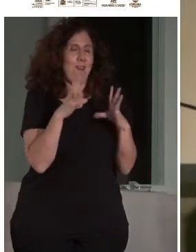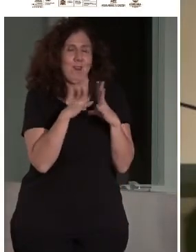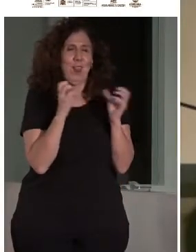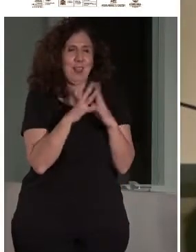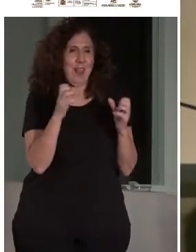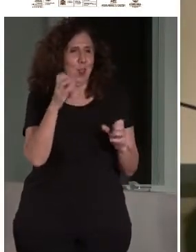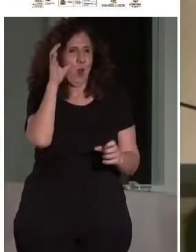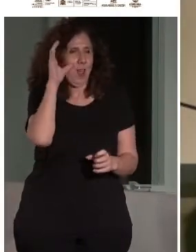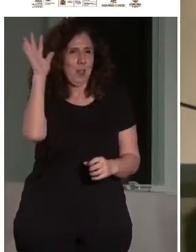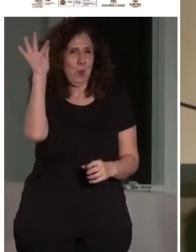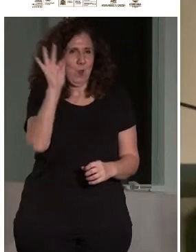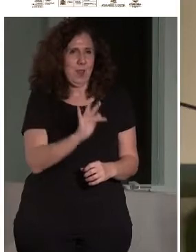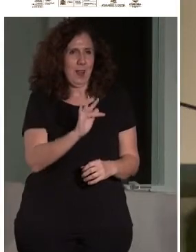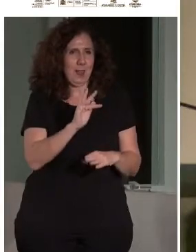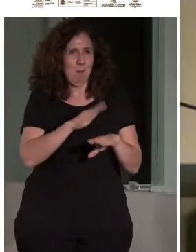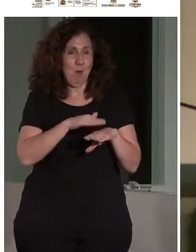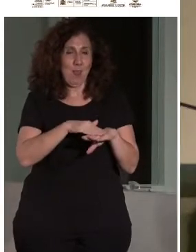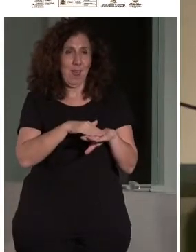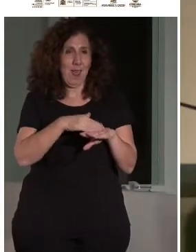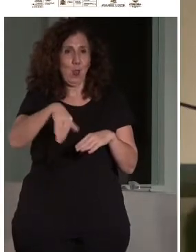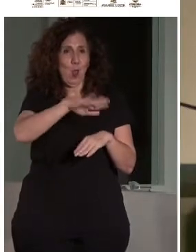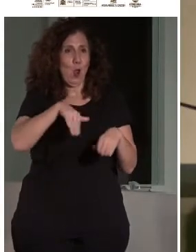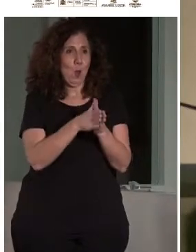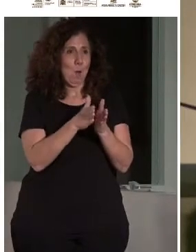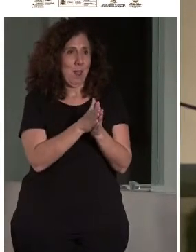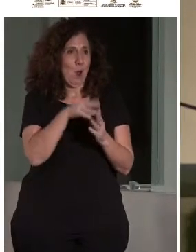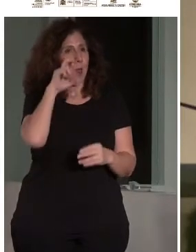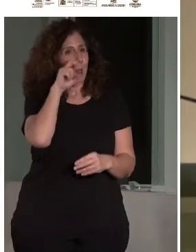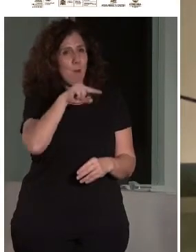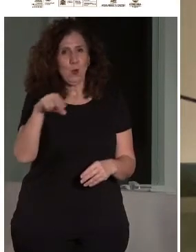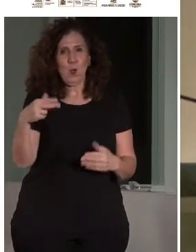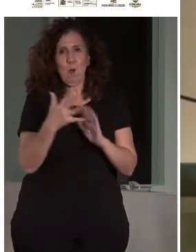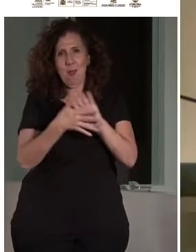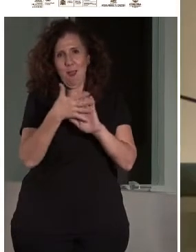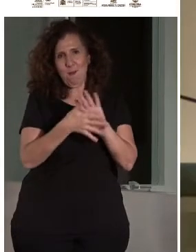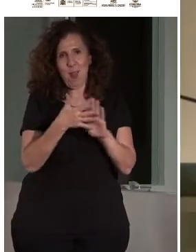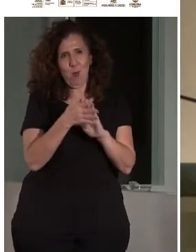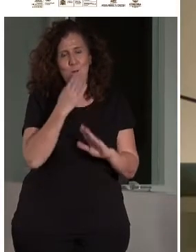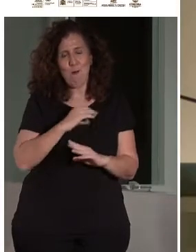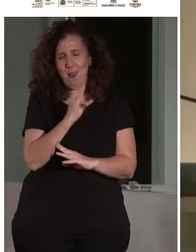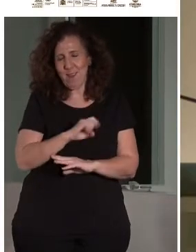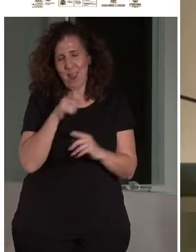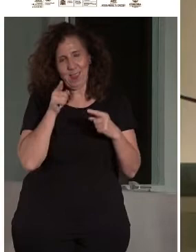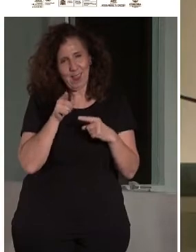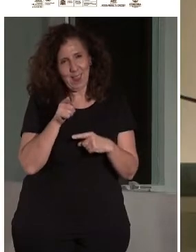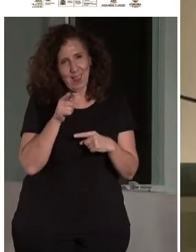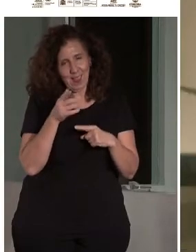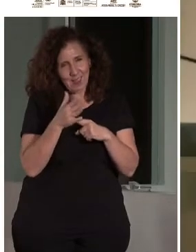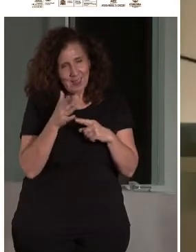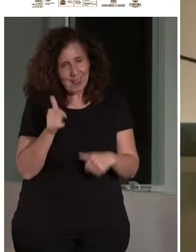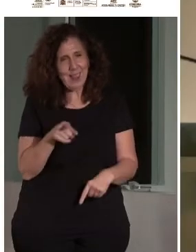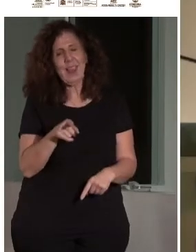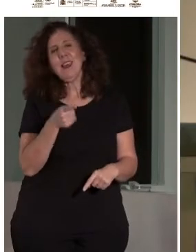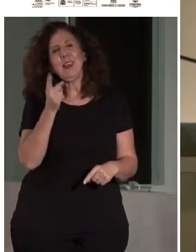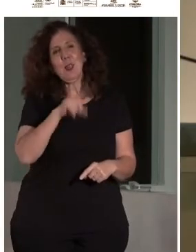compañeros y compañeras de museos me habían hablado maravillas de ti y del museo que diriges. Así que,